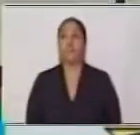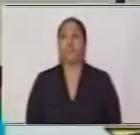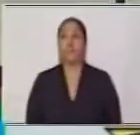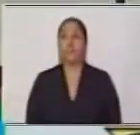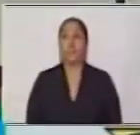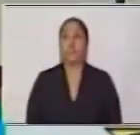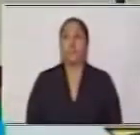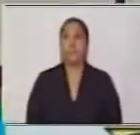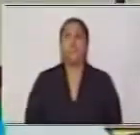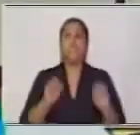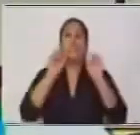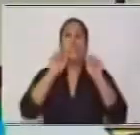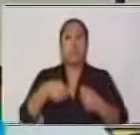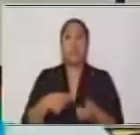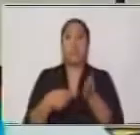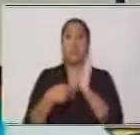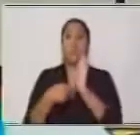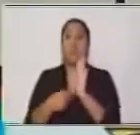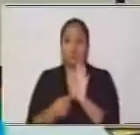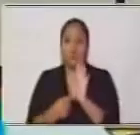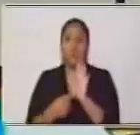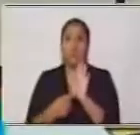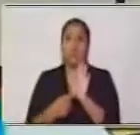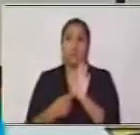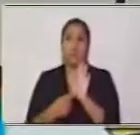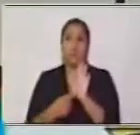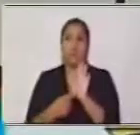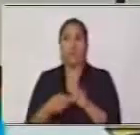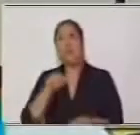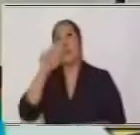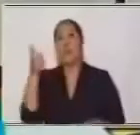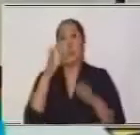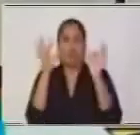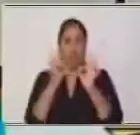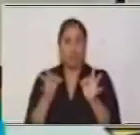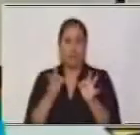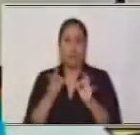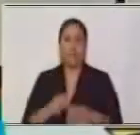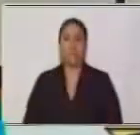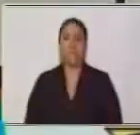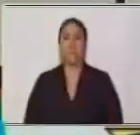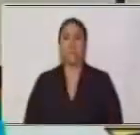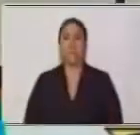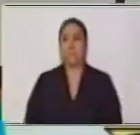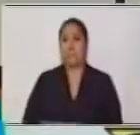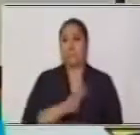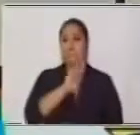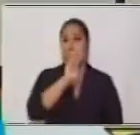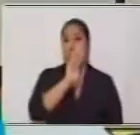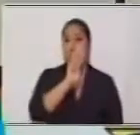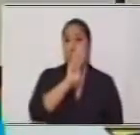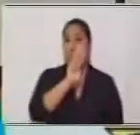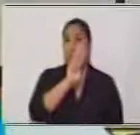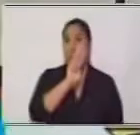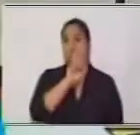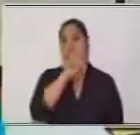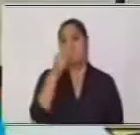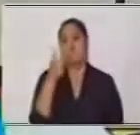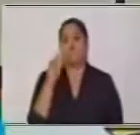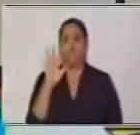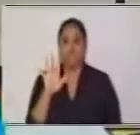representarlo también así. Podemos representarlo también de esta manera. Tres, cinco,